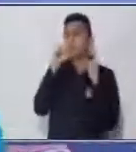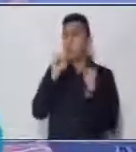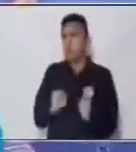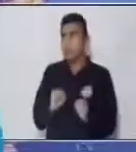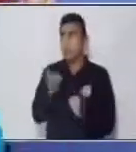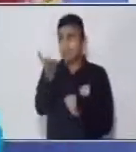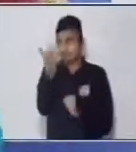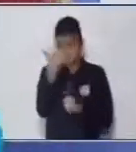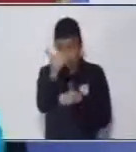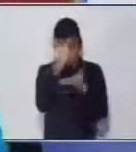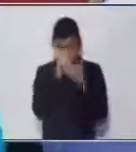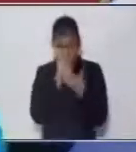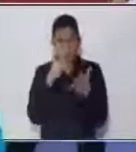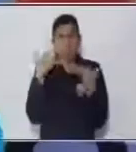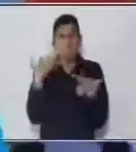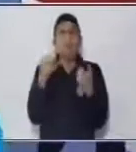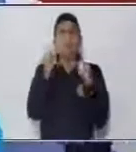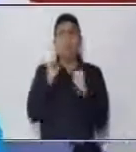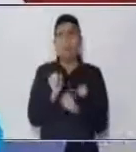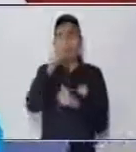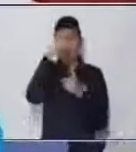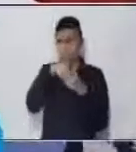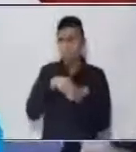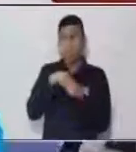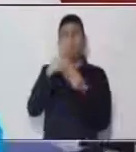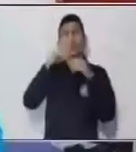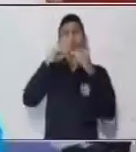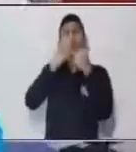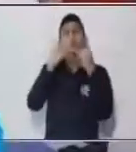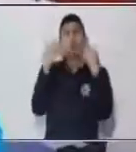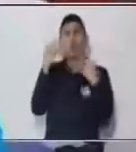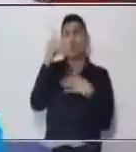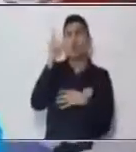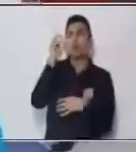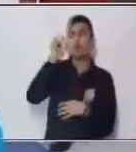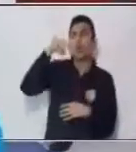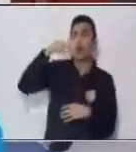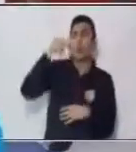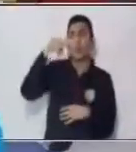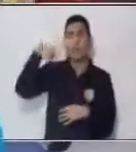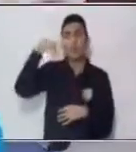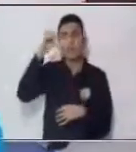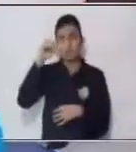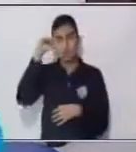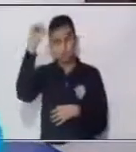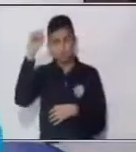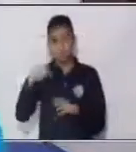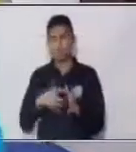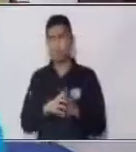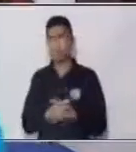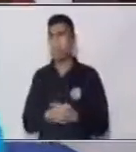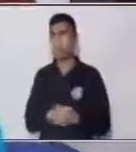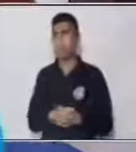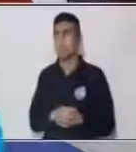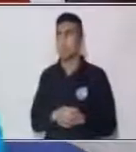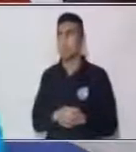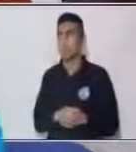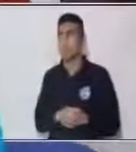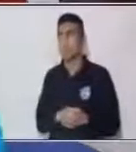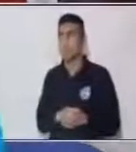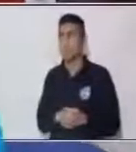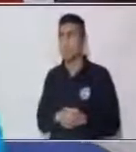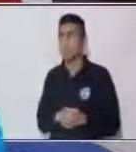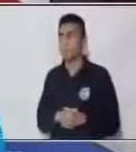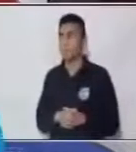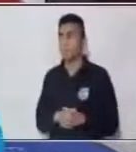conmigo y me ayuden a formar mi dominó. vamos a ver, vamos a colocar